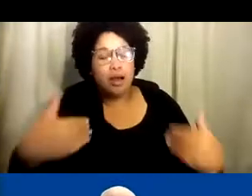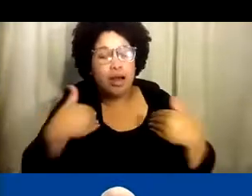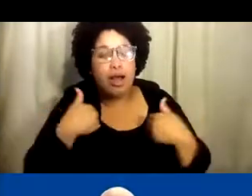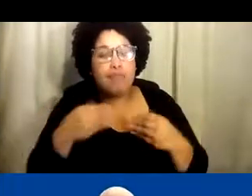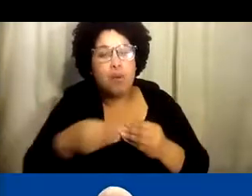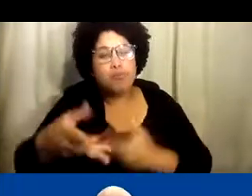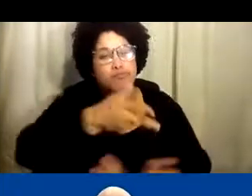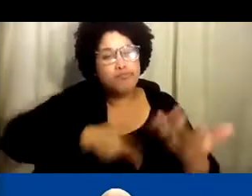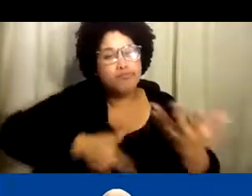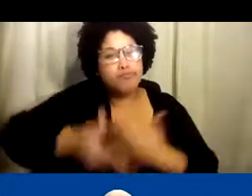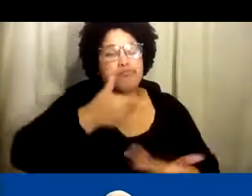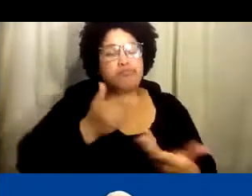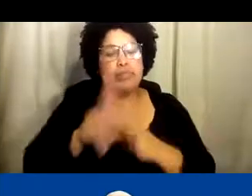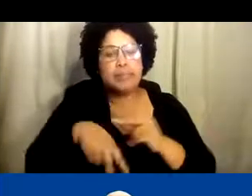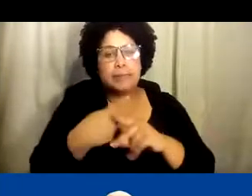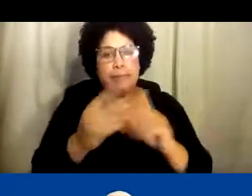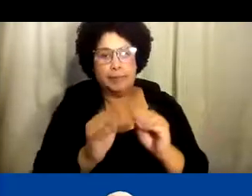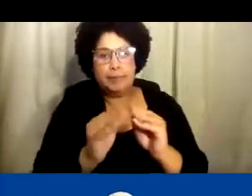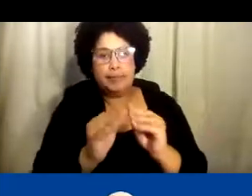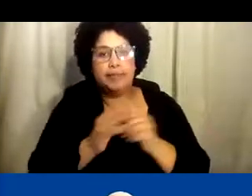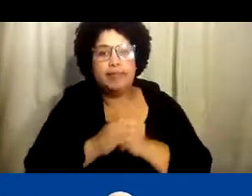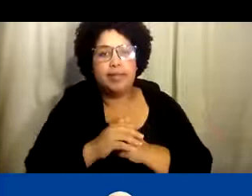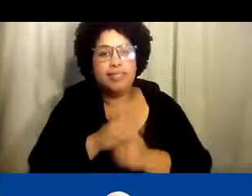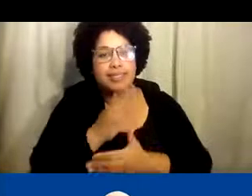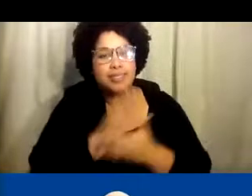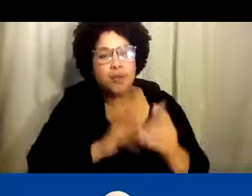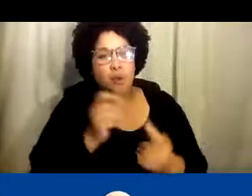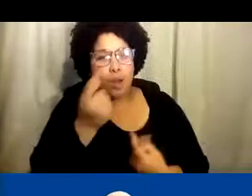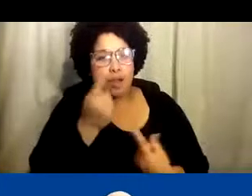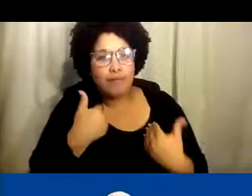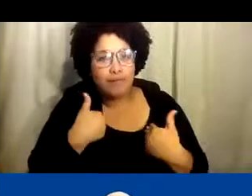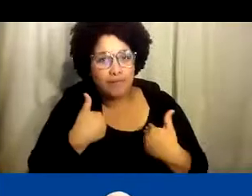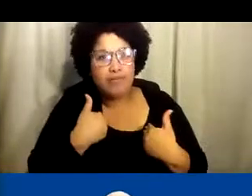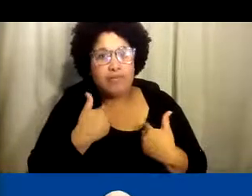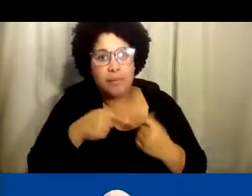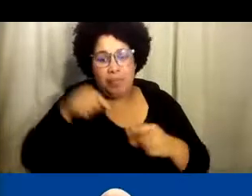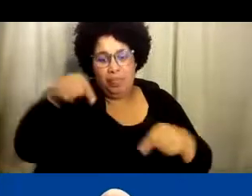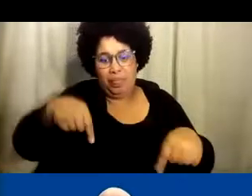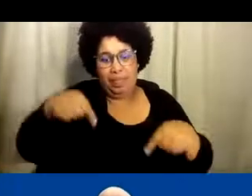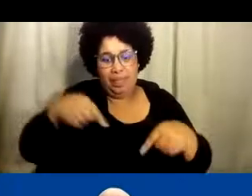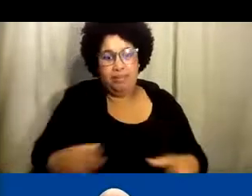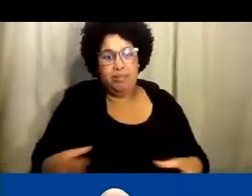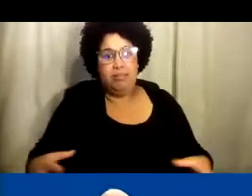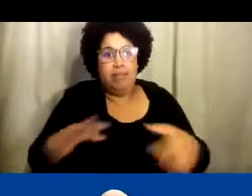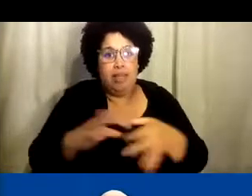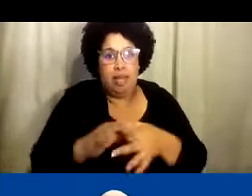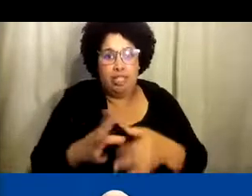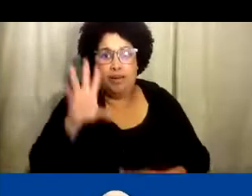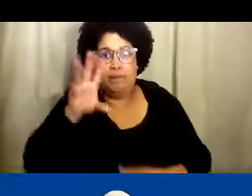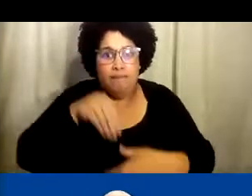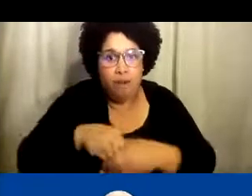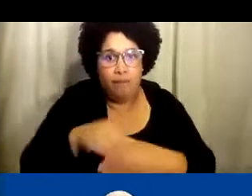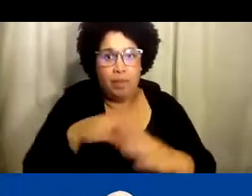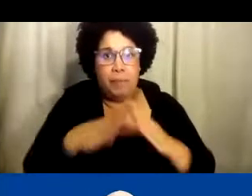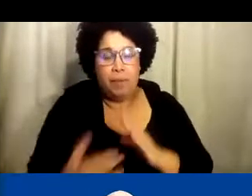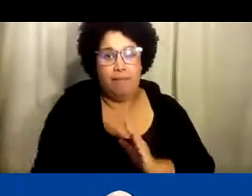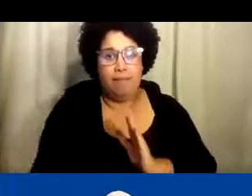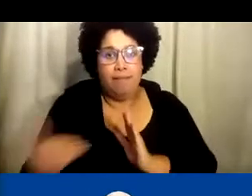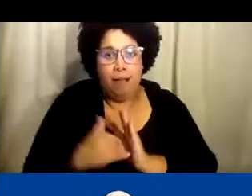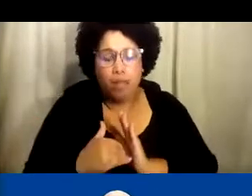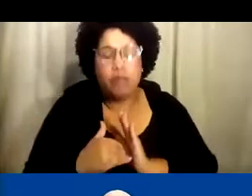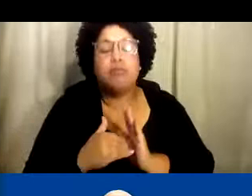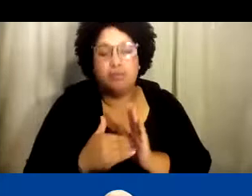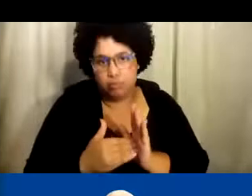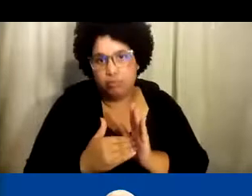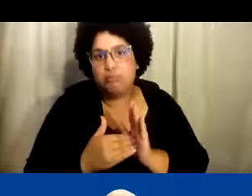la tarde. Es una oportunidad para poder tener la sesión interactiva y responder algunas de las preguntas que vosotros tengan con respecto a la